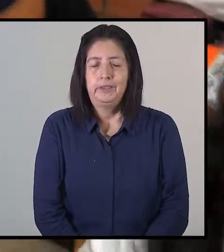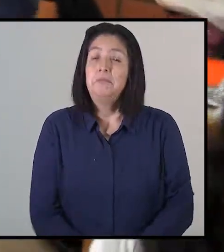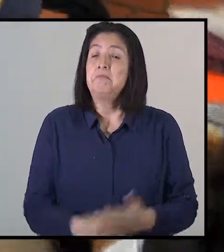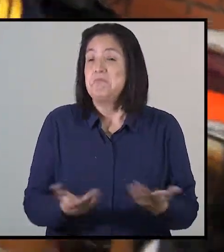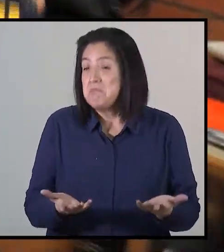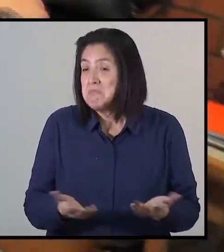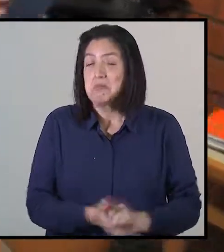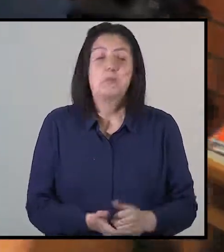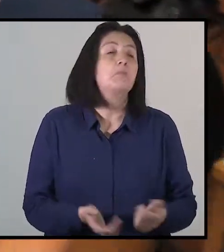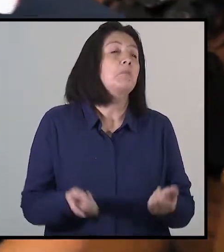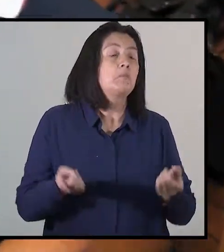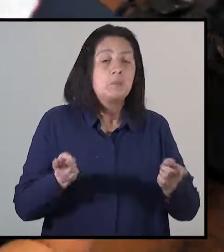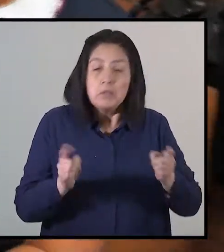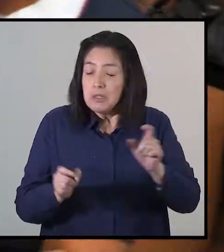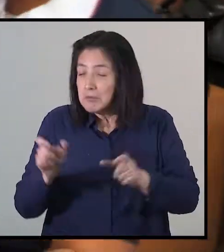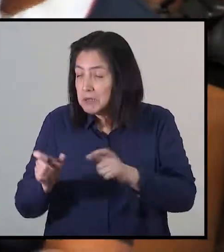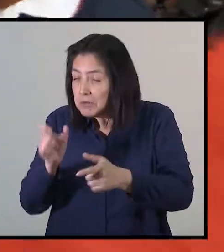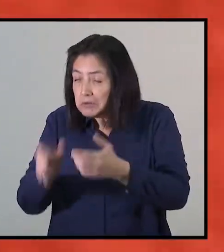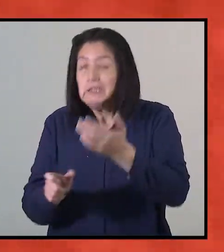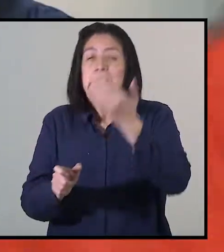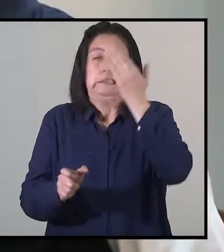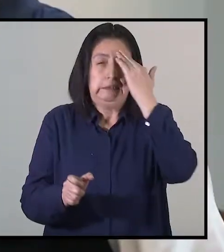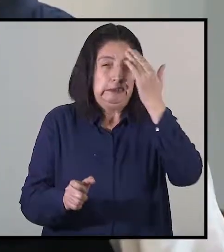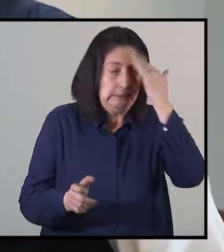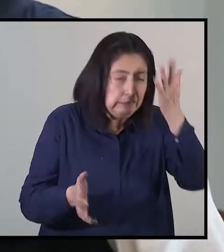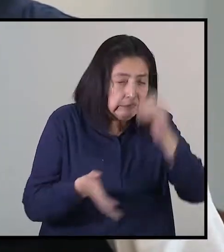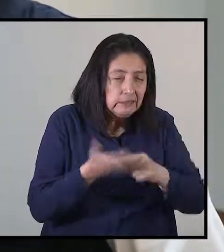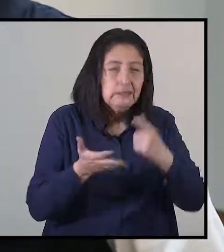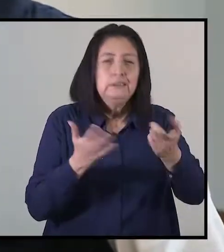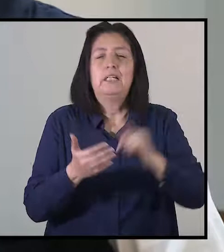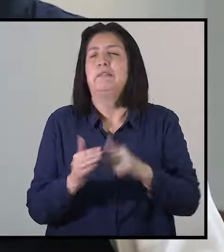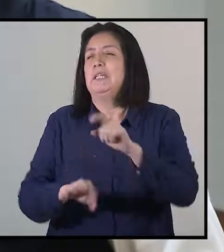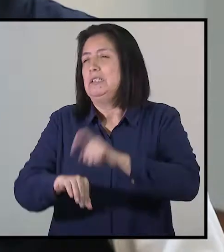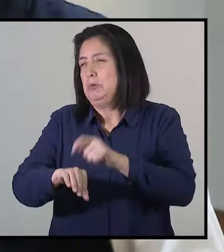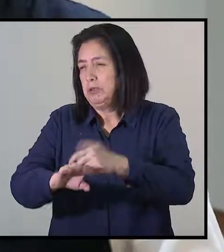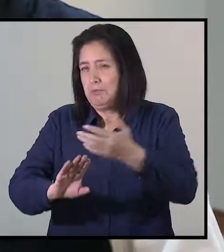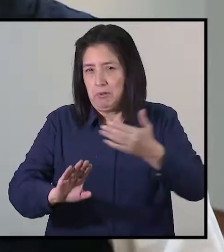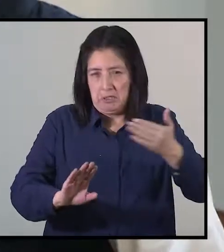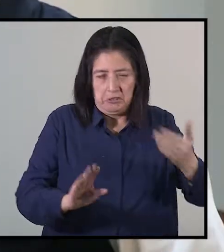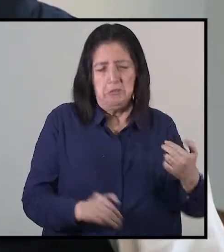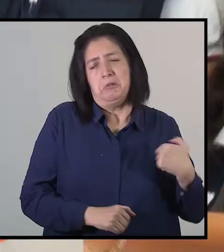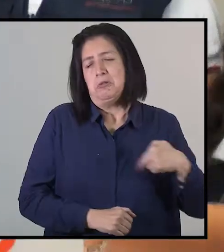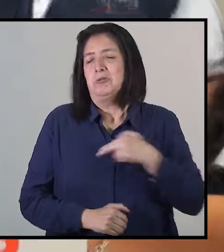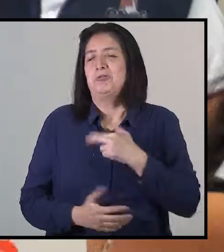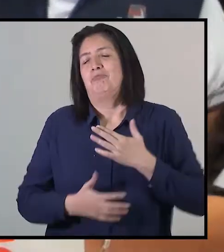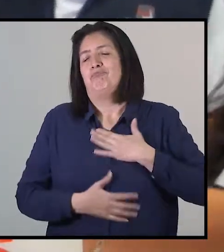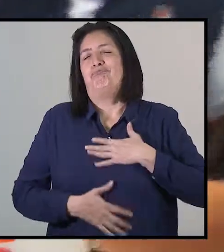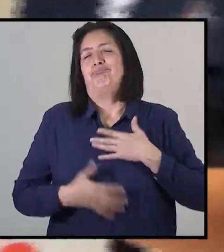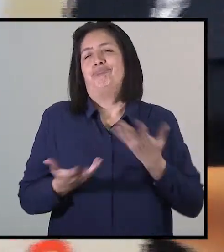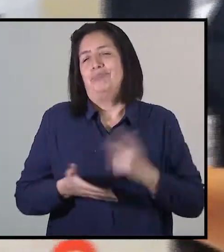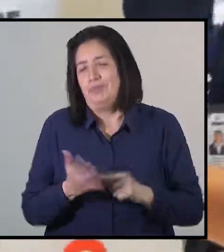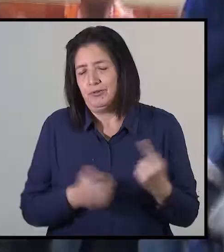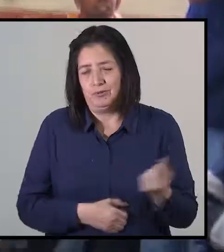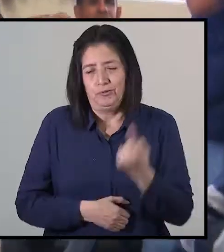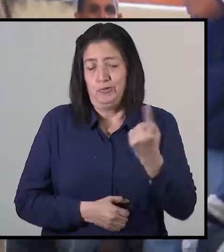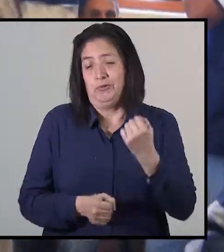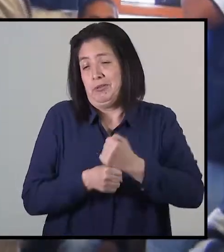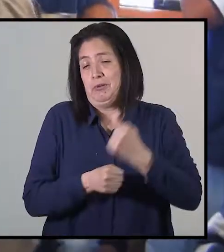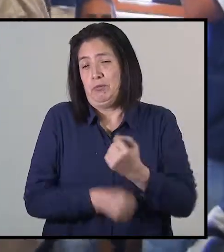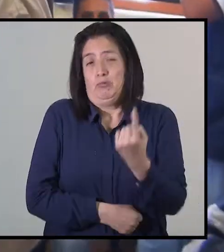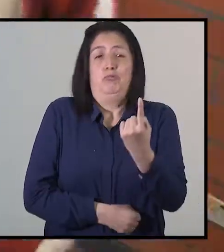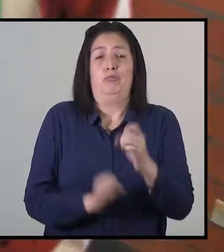Cada vez que las personas salen de la institución después de haber sufragado contentos, para nosotros es una satisfacción, porque no solamente trabajamos un día,